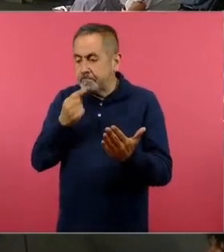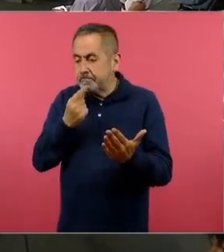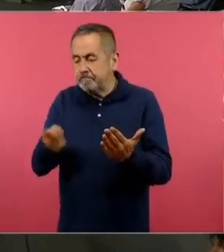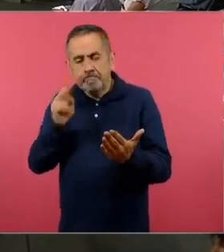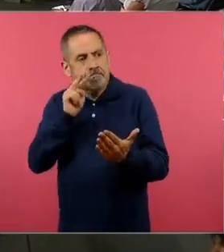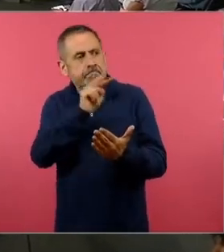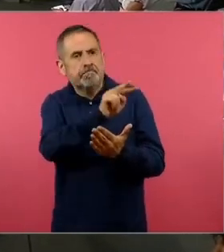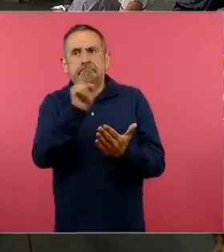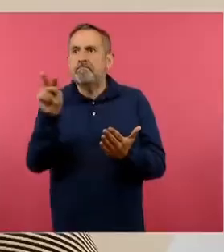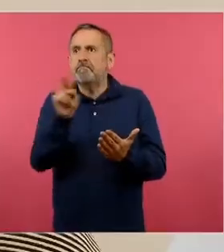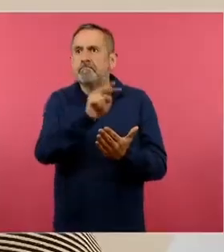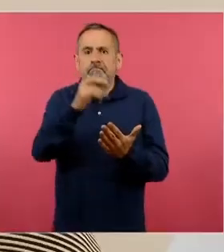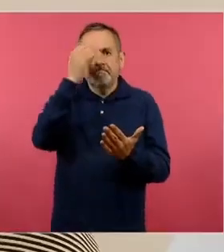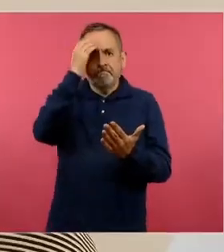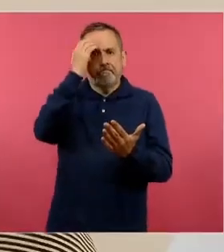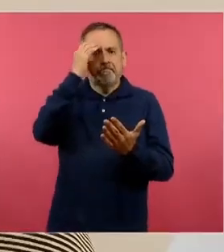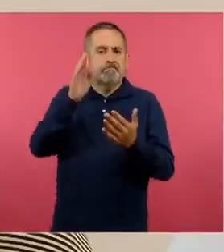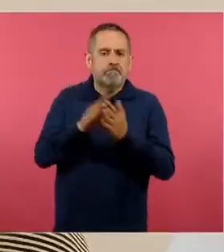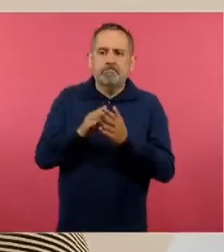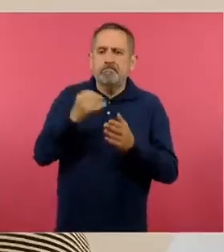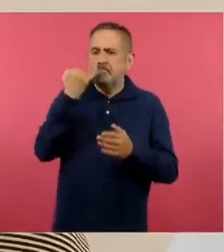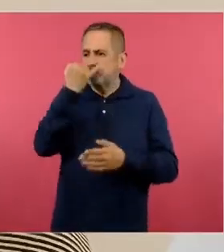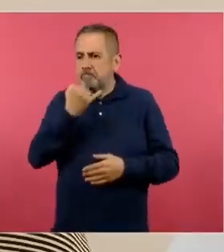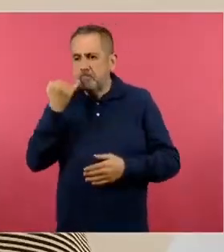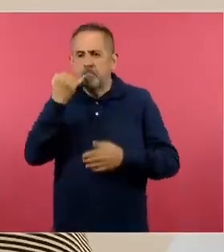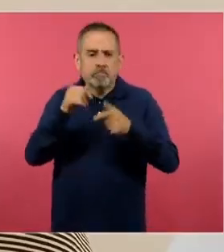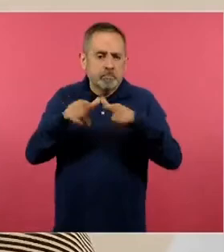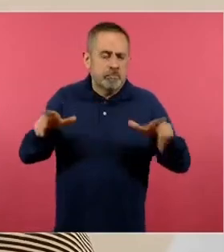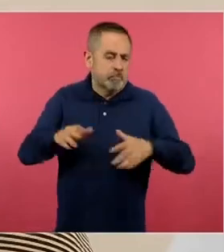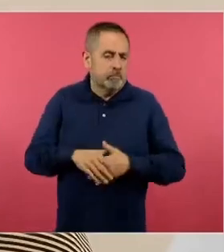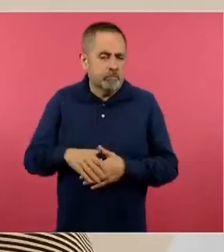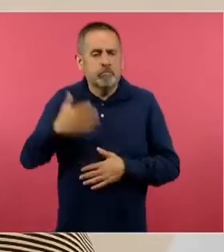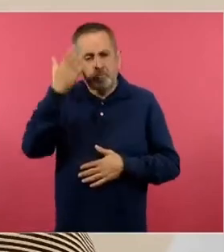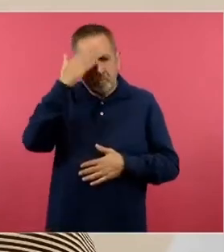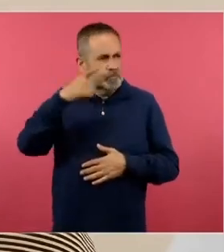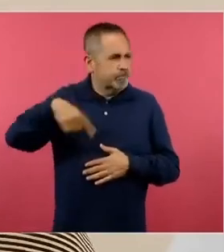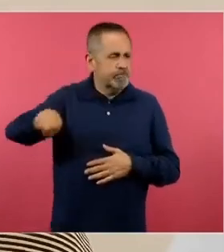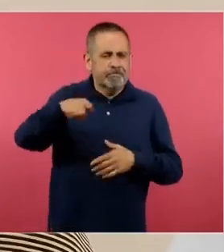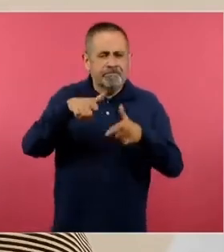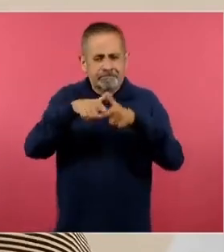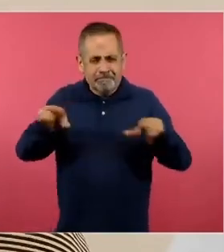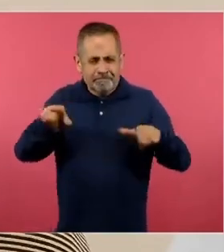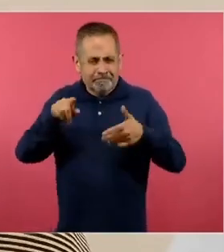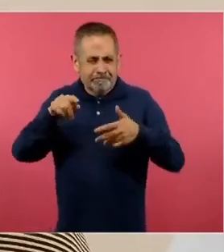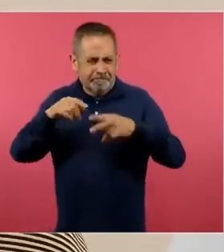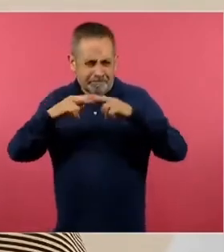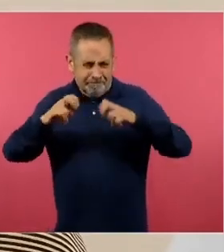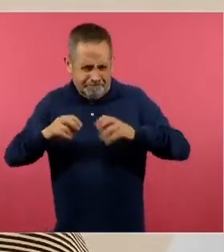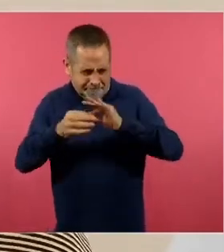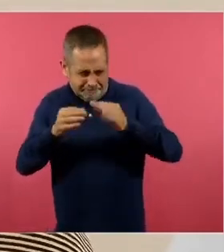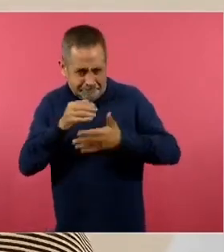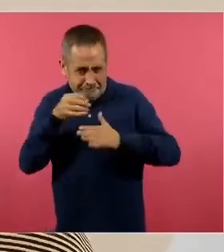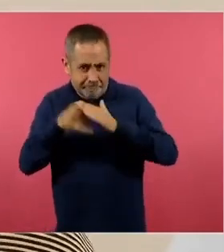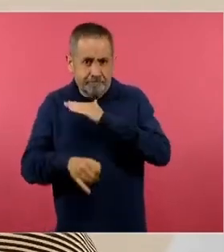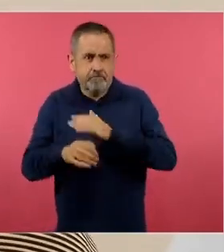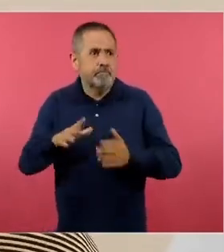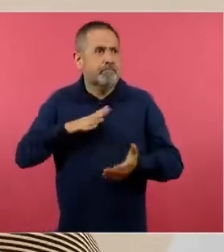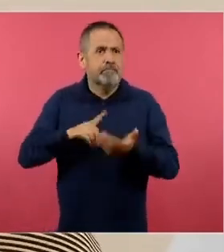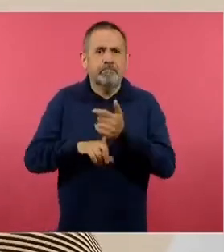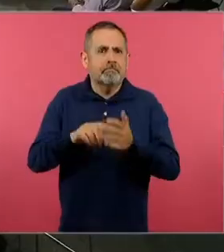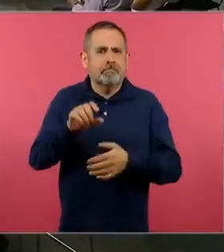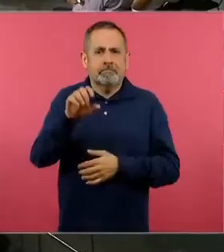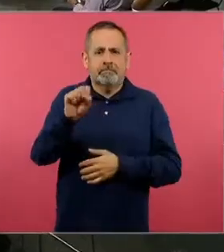formas de enseñanza sobre los lenguajes que bueno, en la lingüística como campo de conocimiento pues tienen por lo menos 60, 70